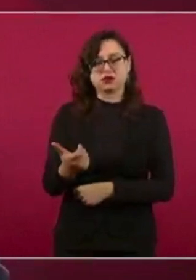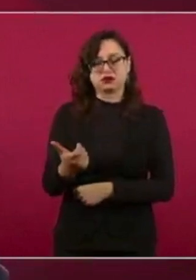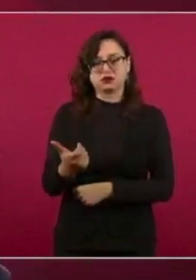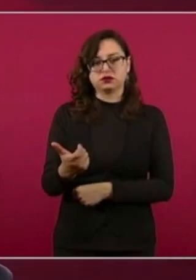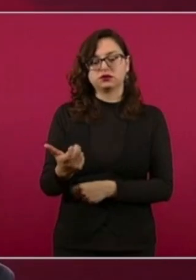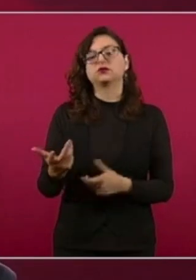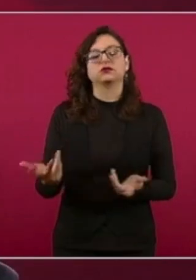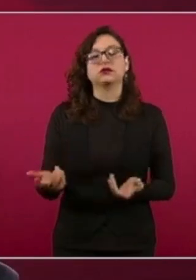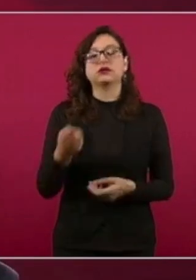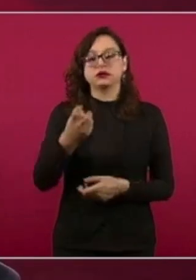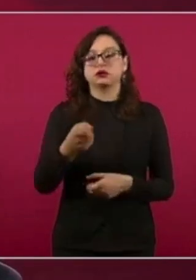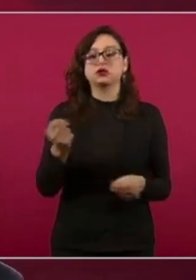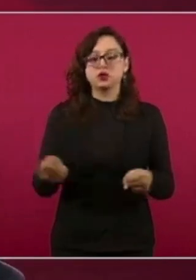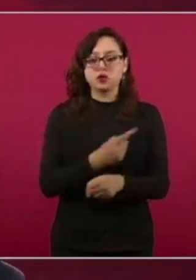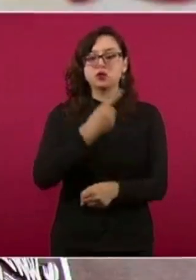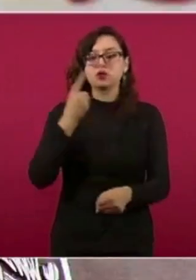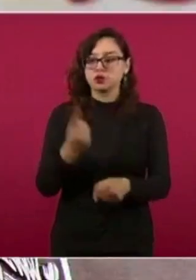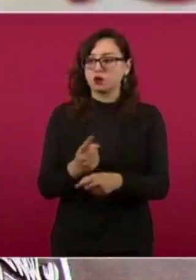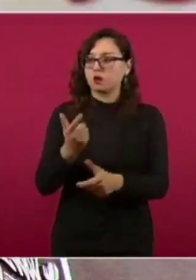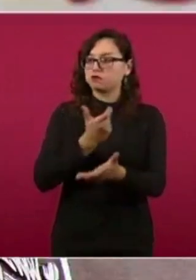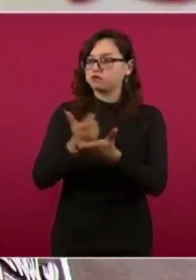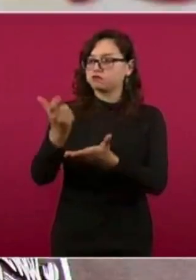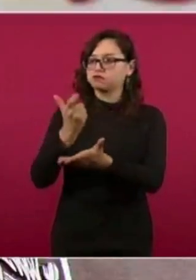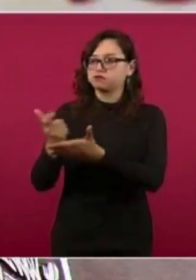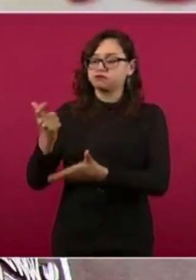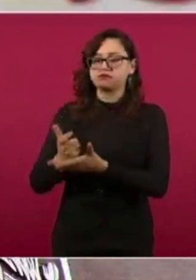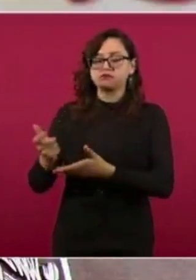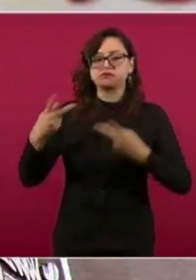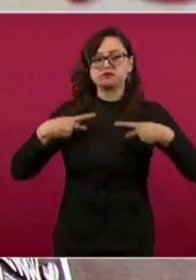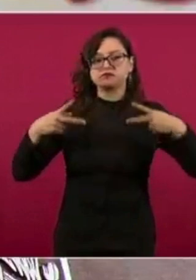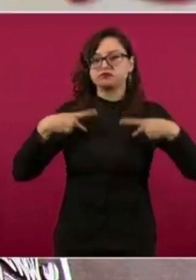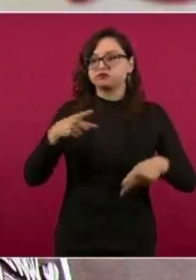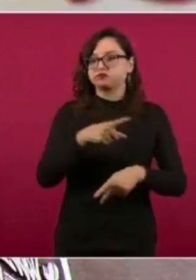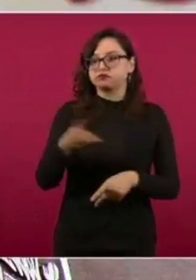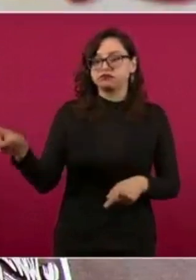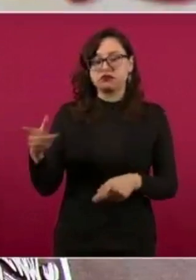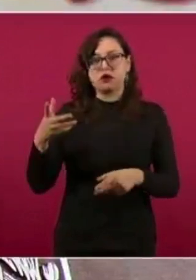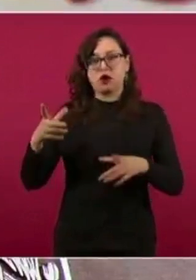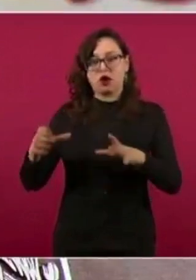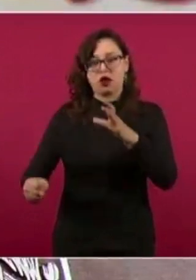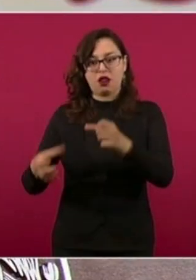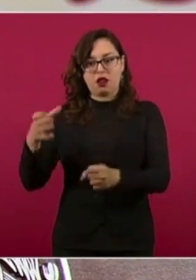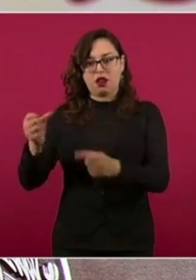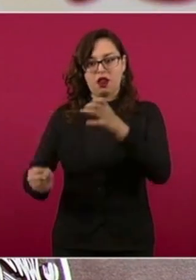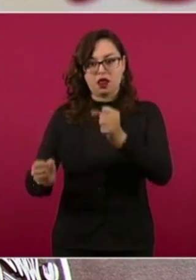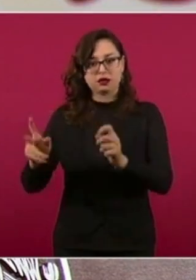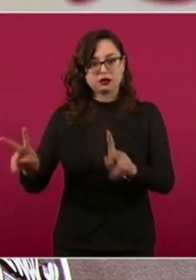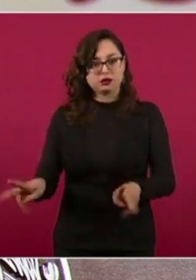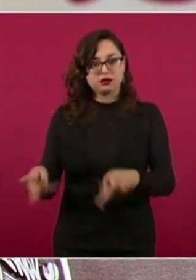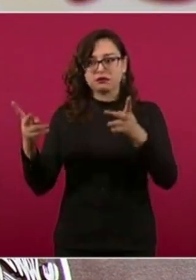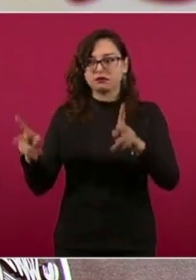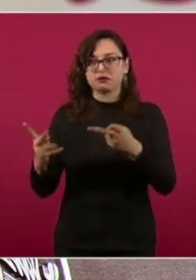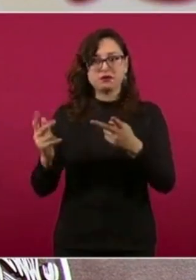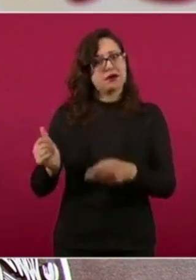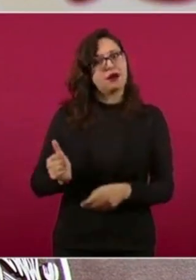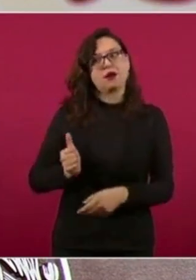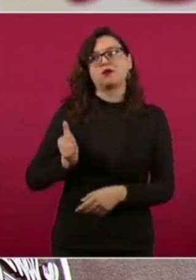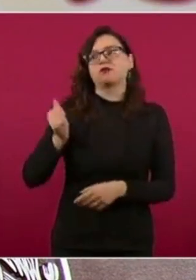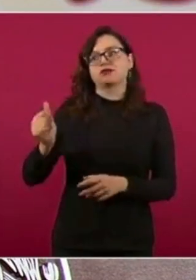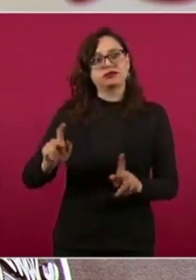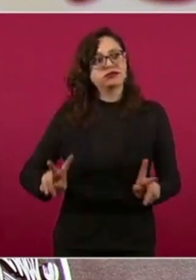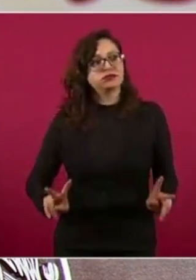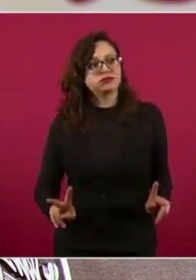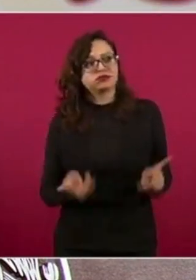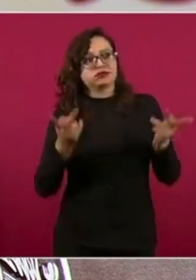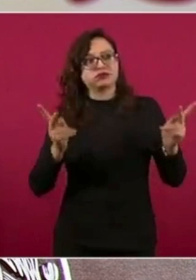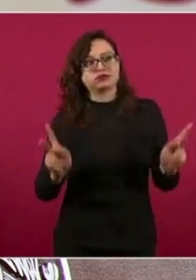oportunidad para comentarle a todos los productores de leche la oportunidad de fortalecer la actividad básica